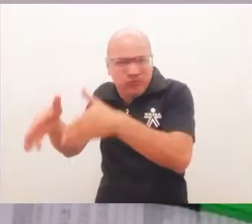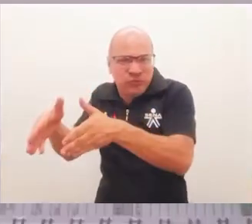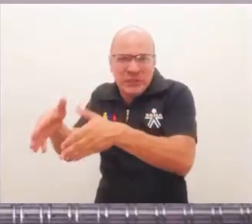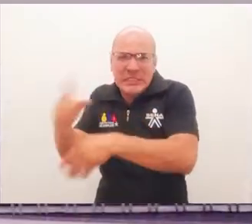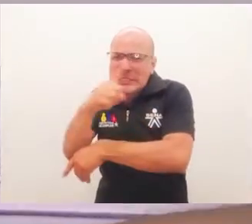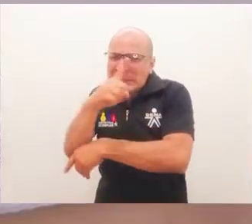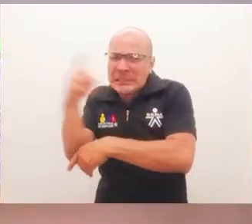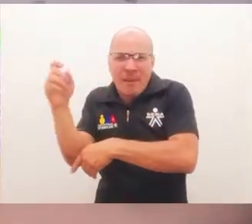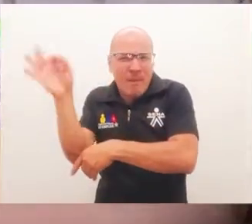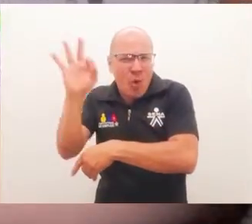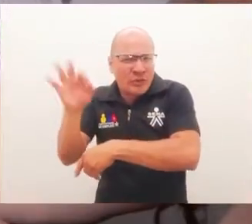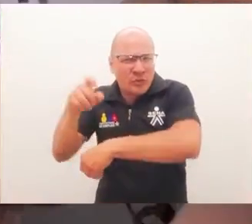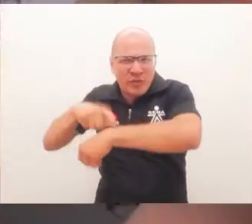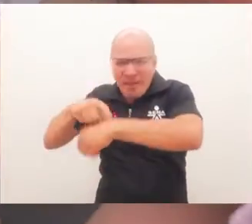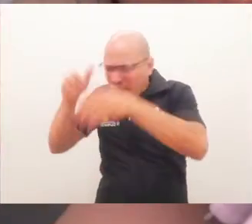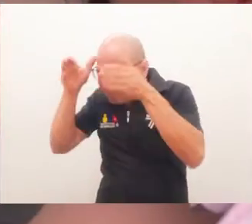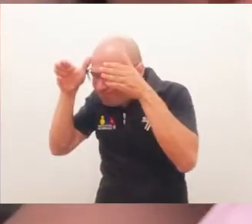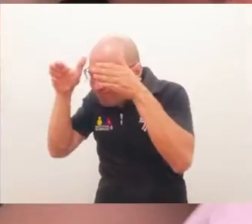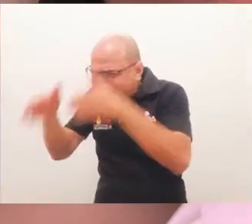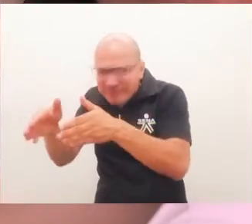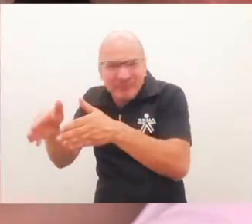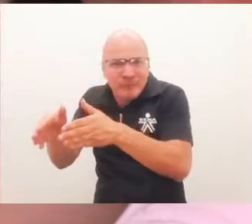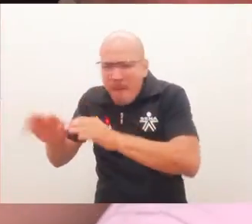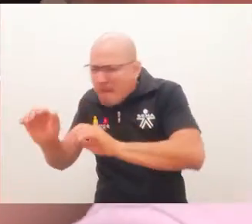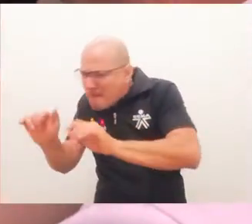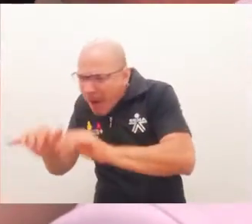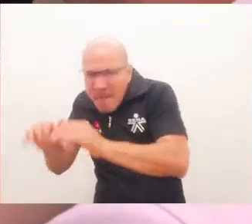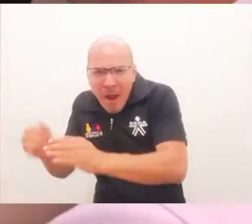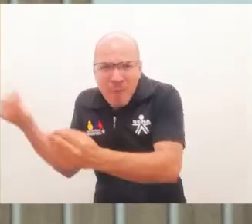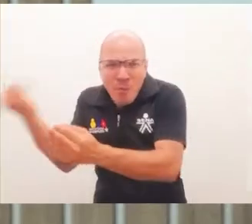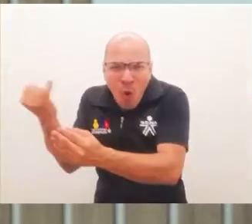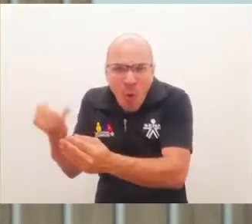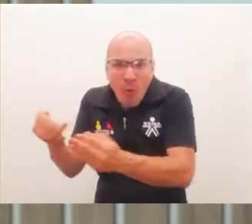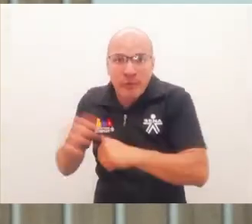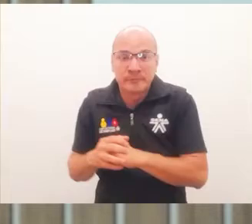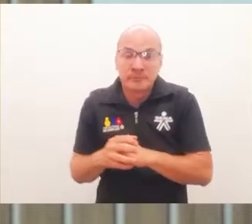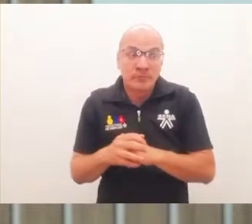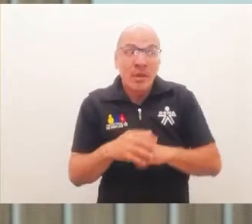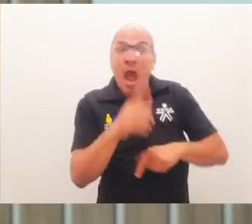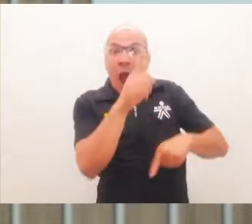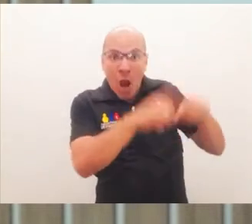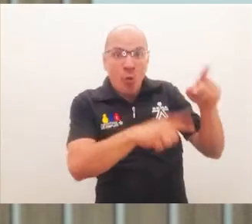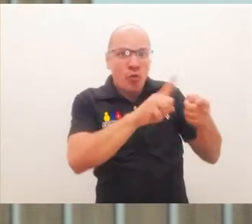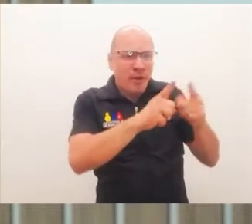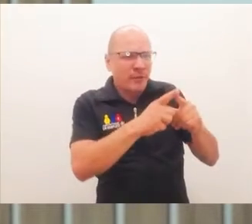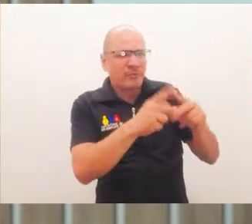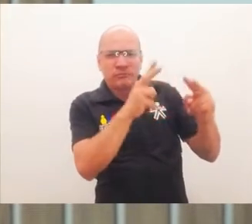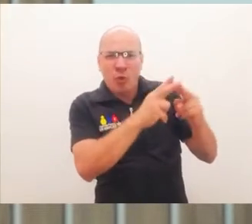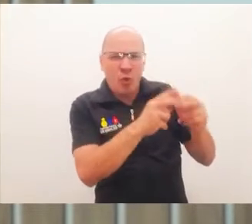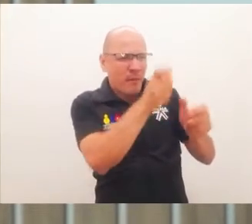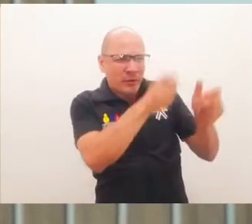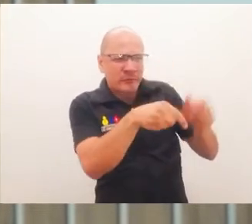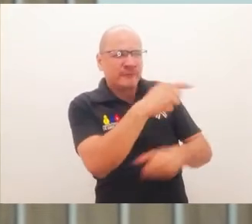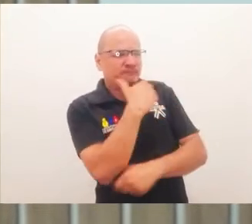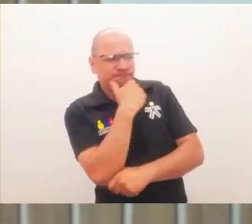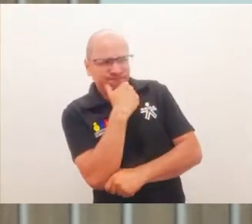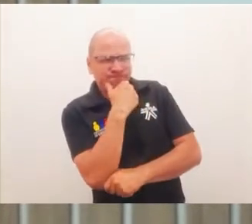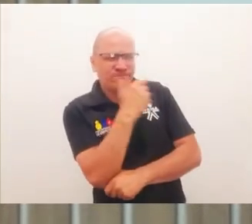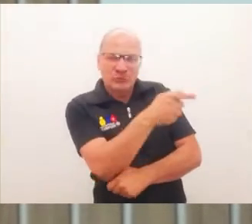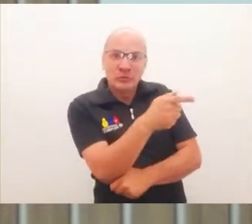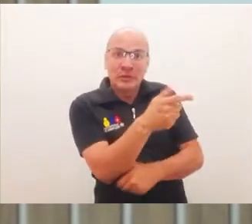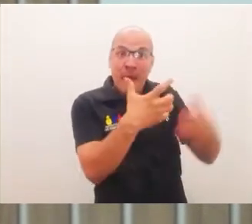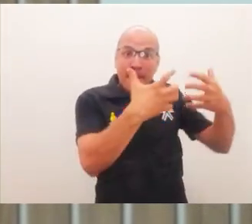ello y está dedicado al 100% del tiempo. Casi siempre a los compañeros, las personas que veo que están haciendo empresa, sea cual sea la empresa,